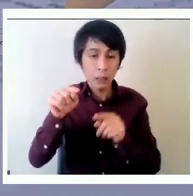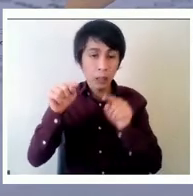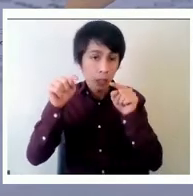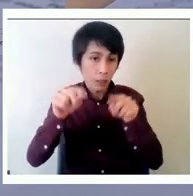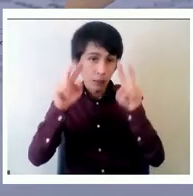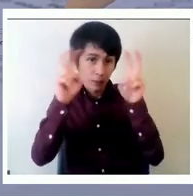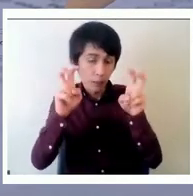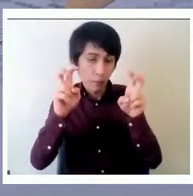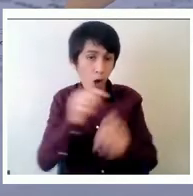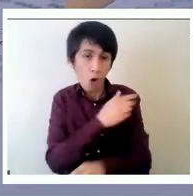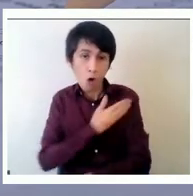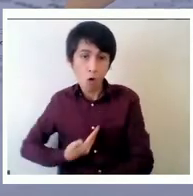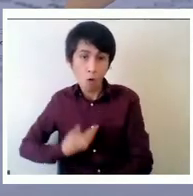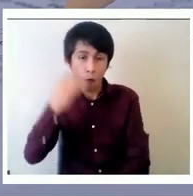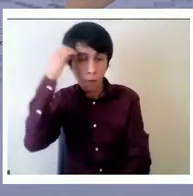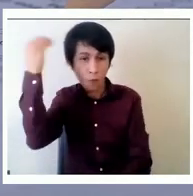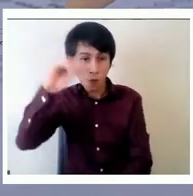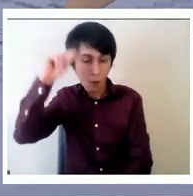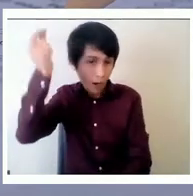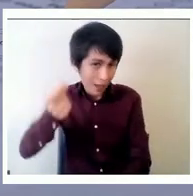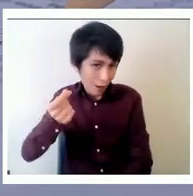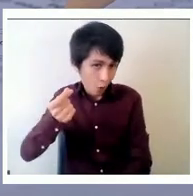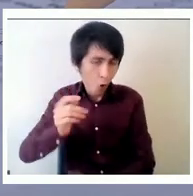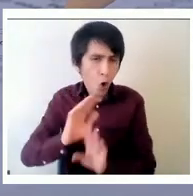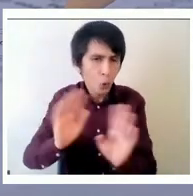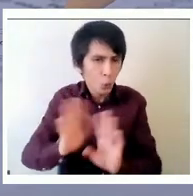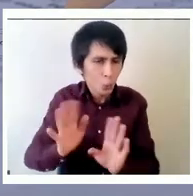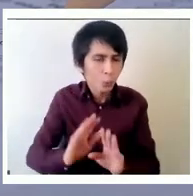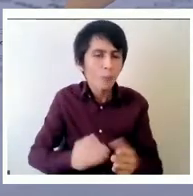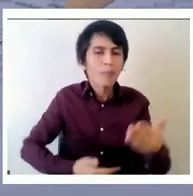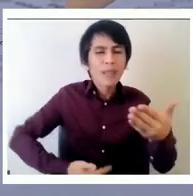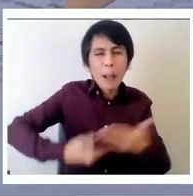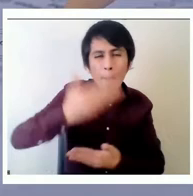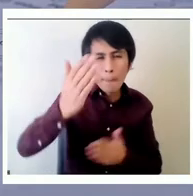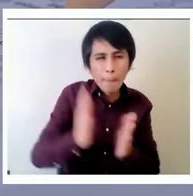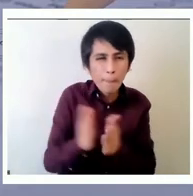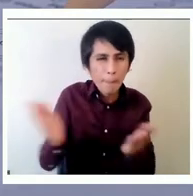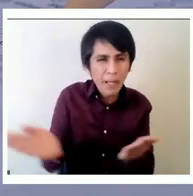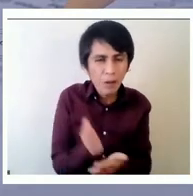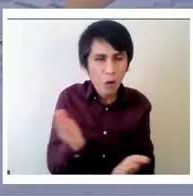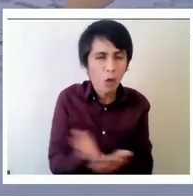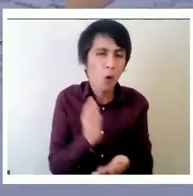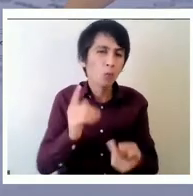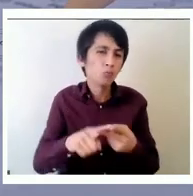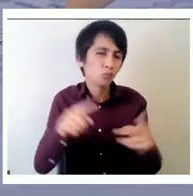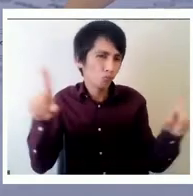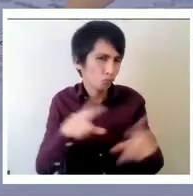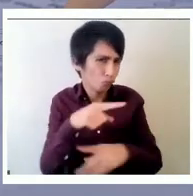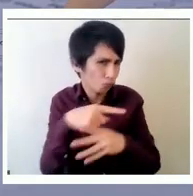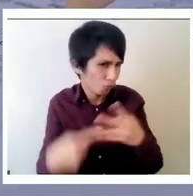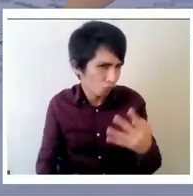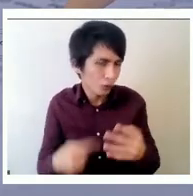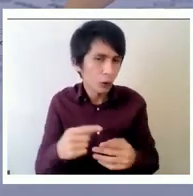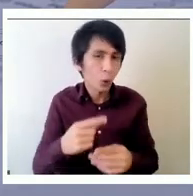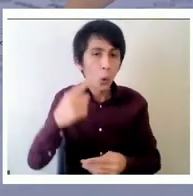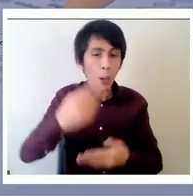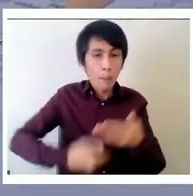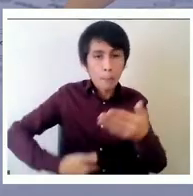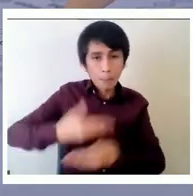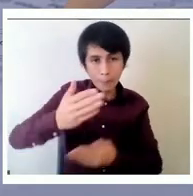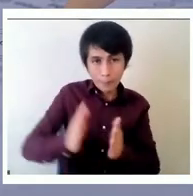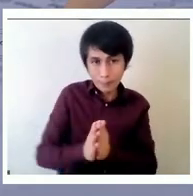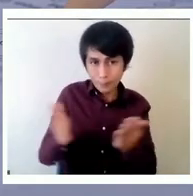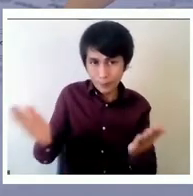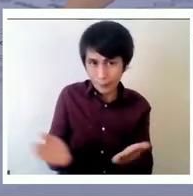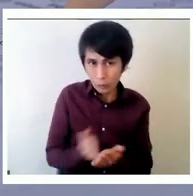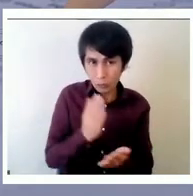gobierno sino que por los medios de comunicación por los periódicos entonces uno de los grandes periódicos en Escocia establece el ranking